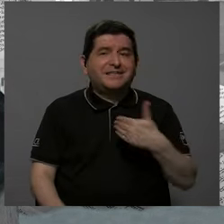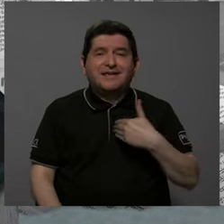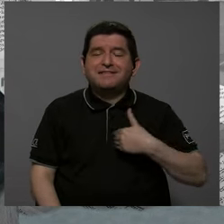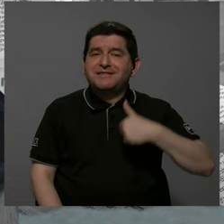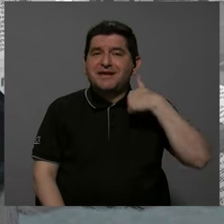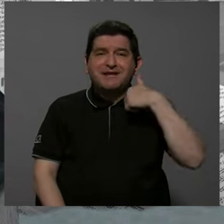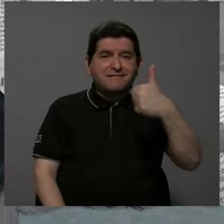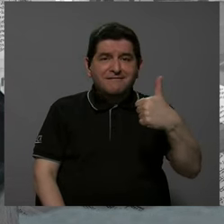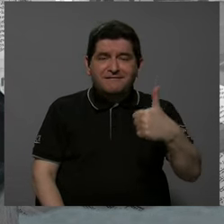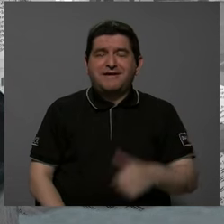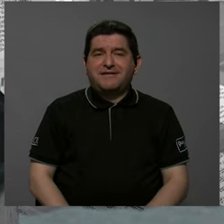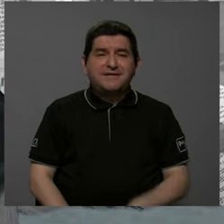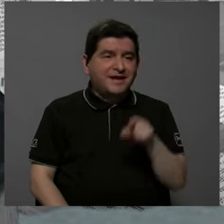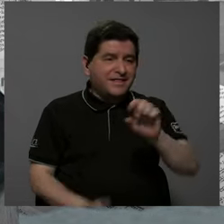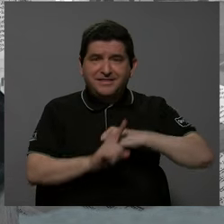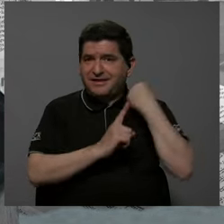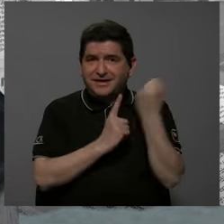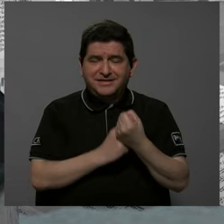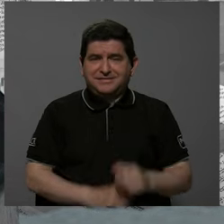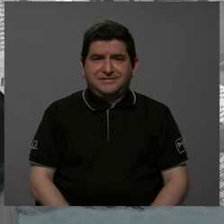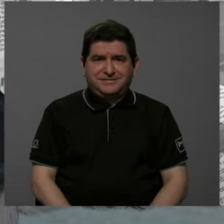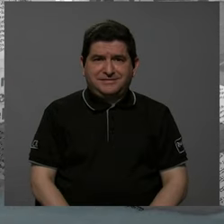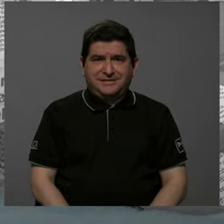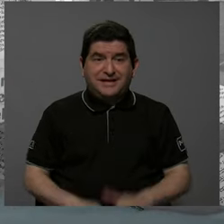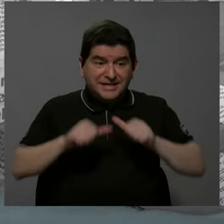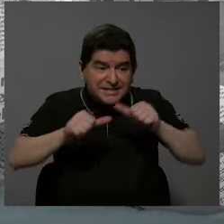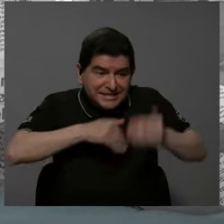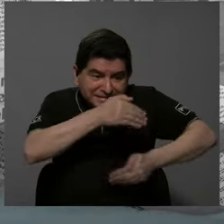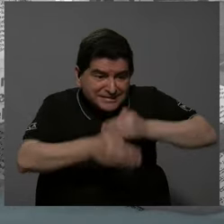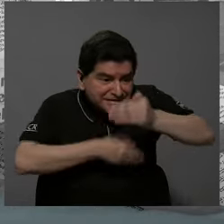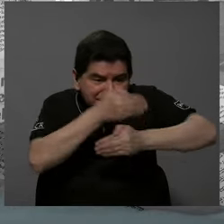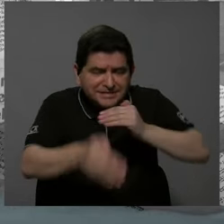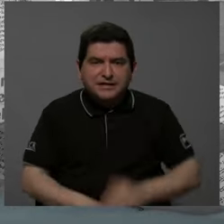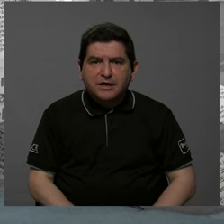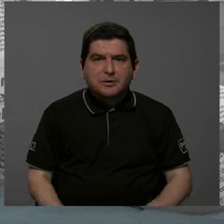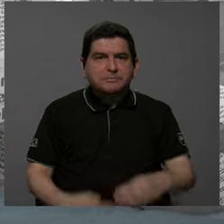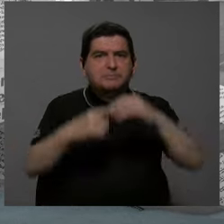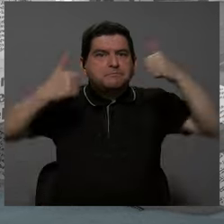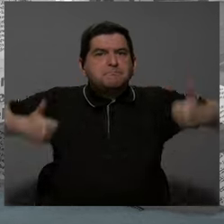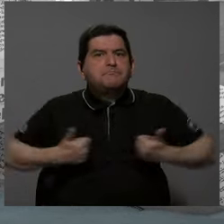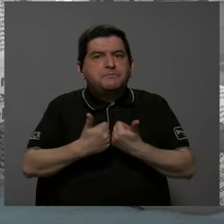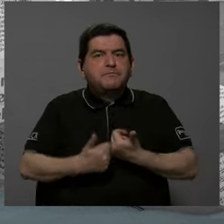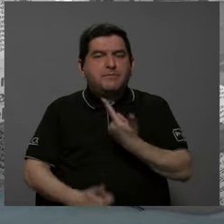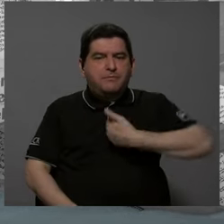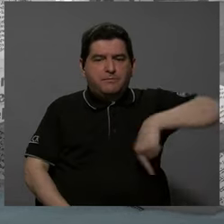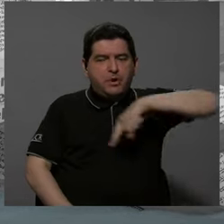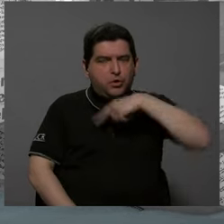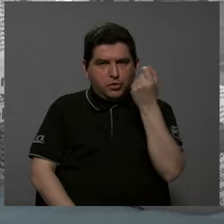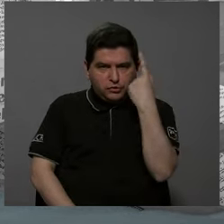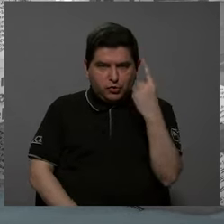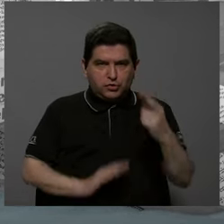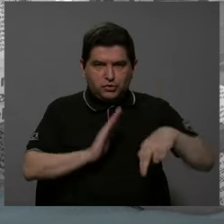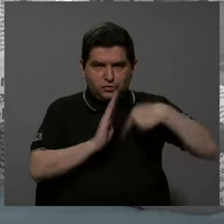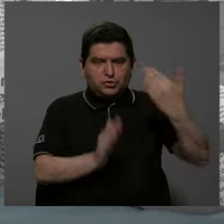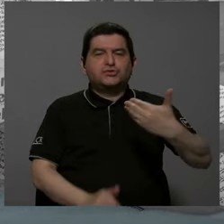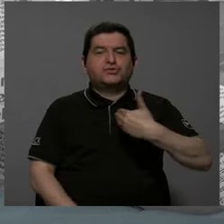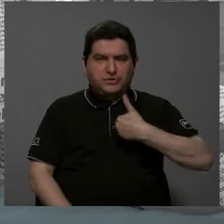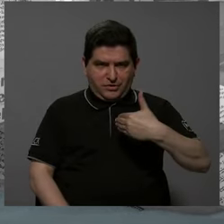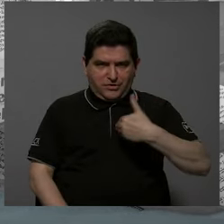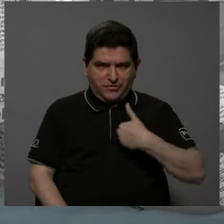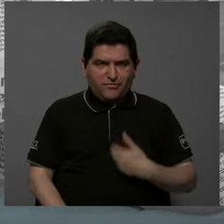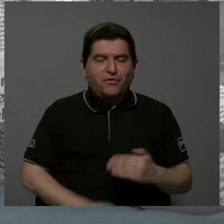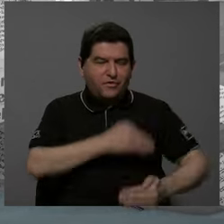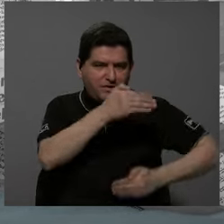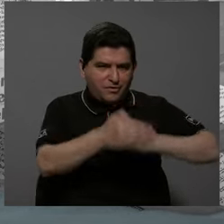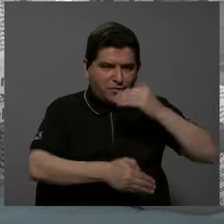el partido, ni siquiera se ha terminado de jugar. Entonces, ese es el principal reto, que nosotros entendamos el rol que nos corresponde en este